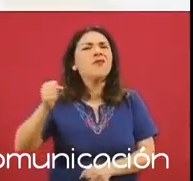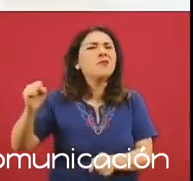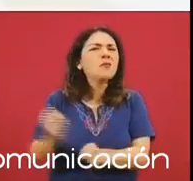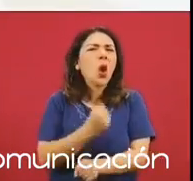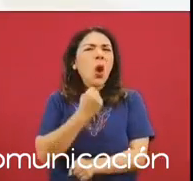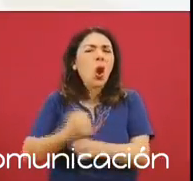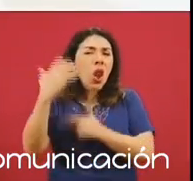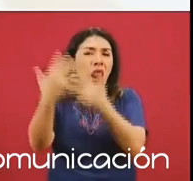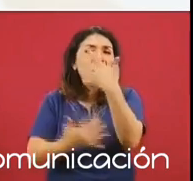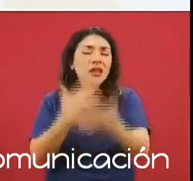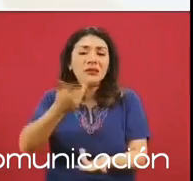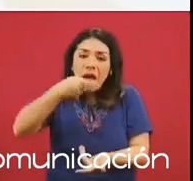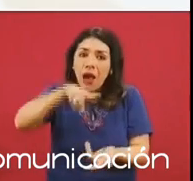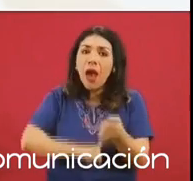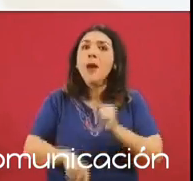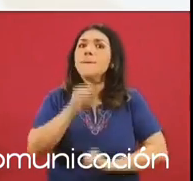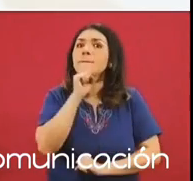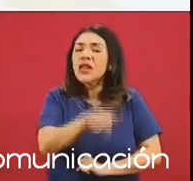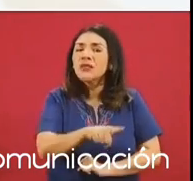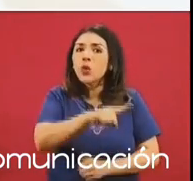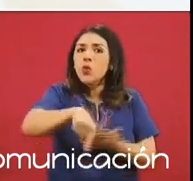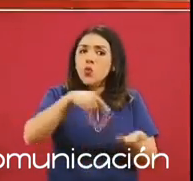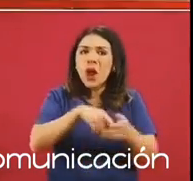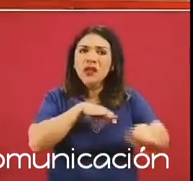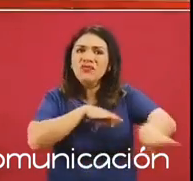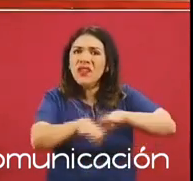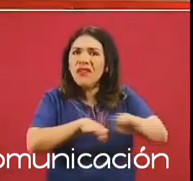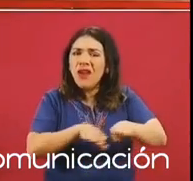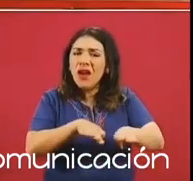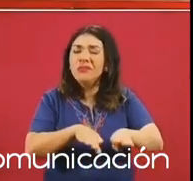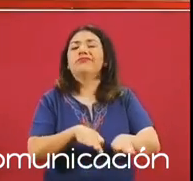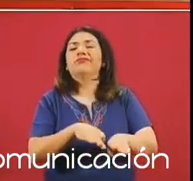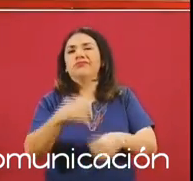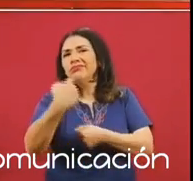violencia dentro de los propios centros de trabajo.